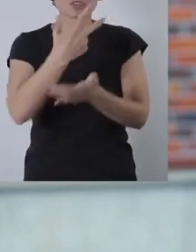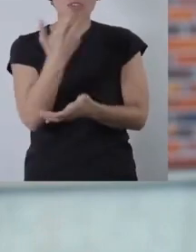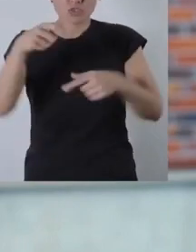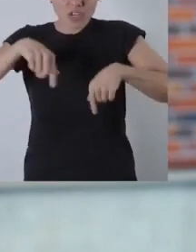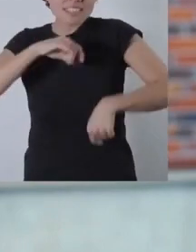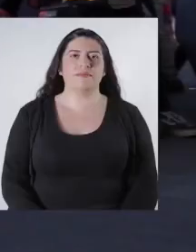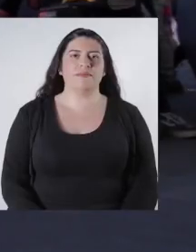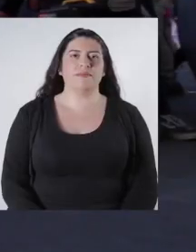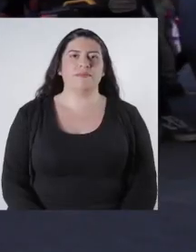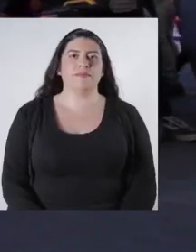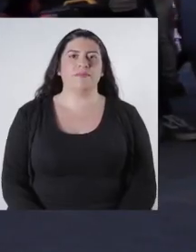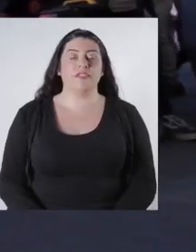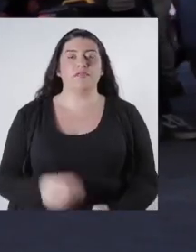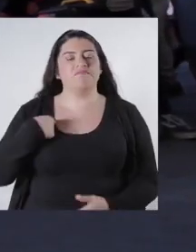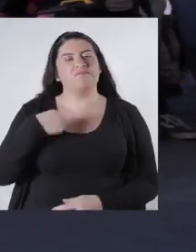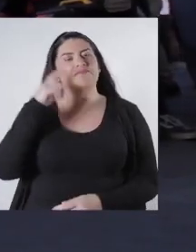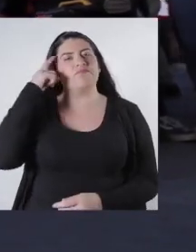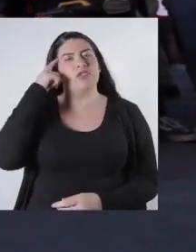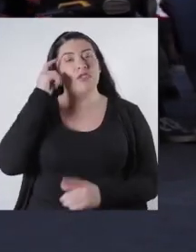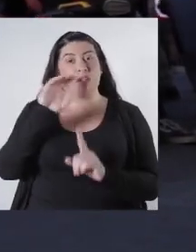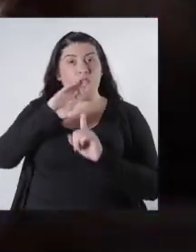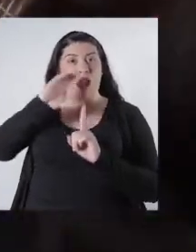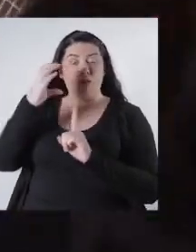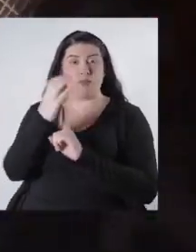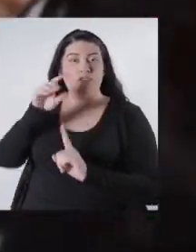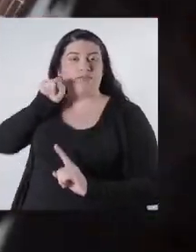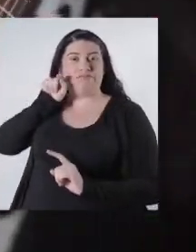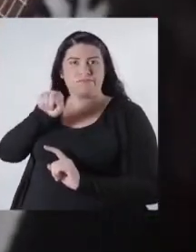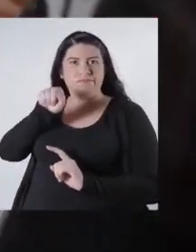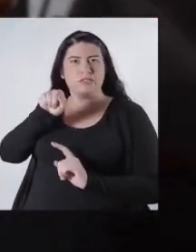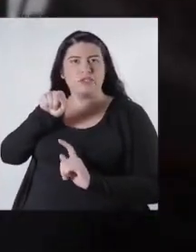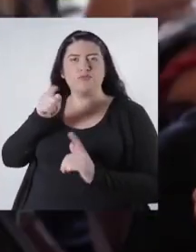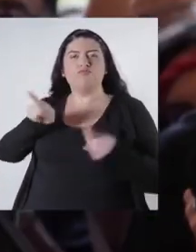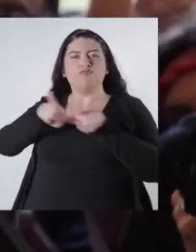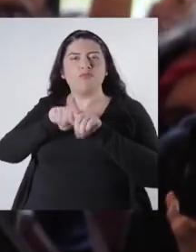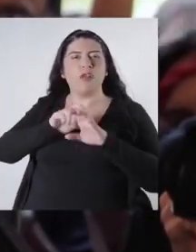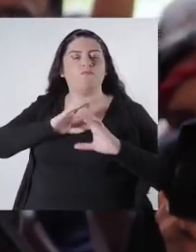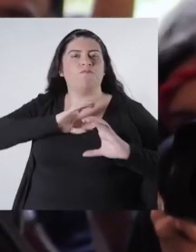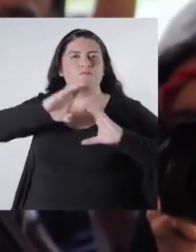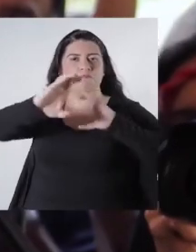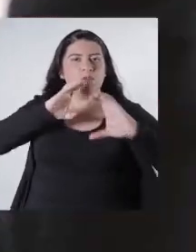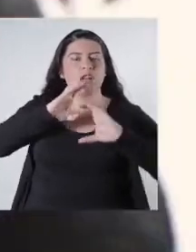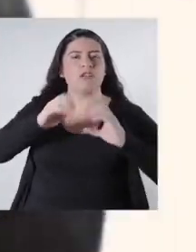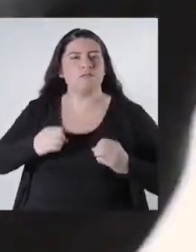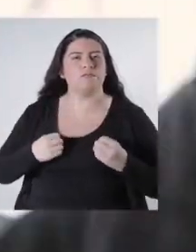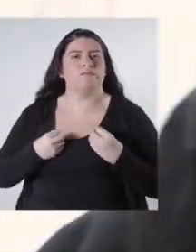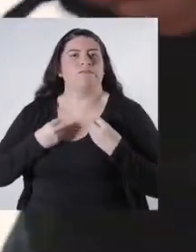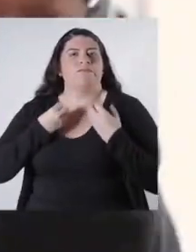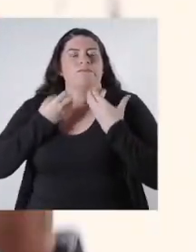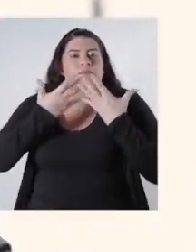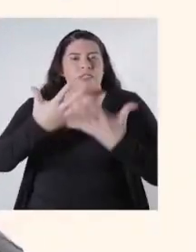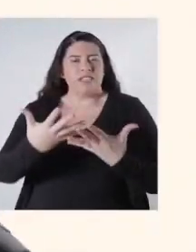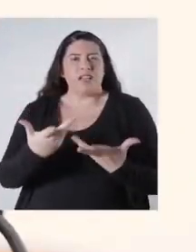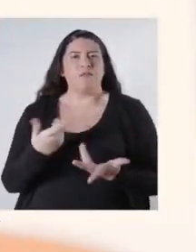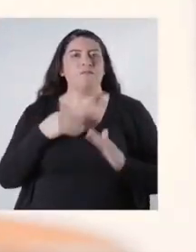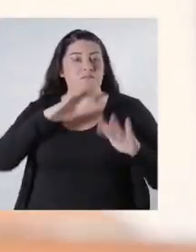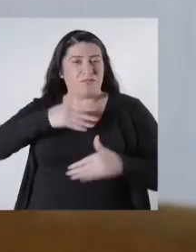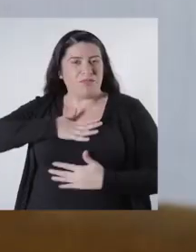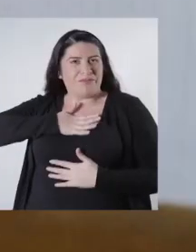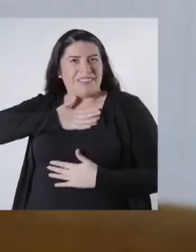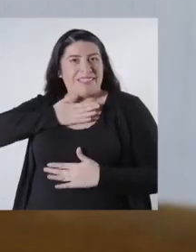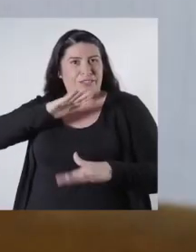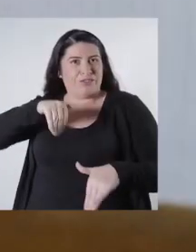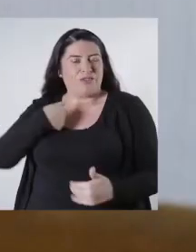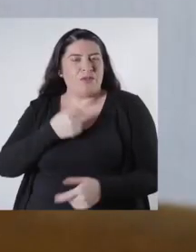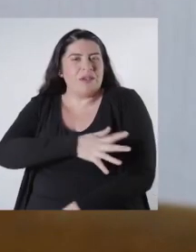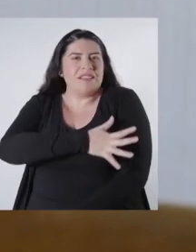Chile, también podemos. Yo creo que la cultura es una manera de comunicarse, de expresarse, de contar lo que a uno le está